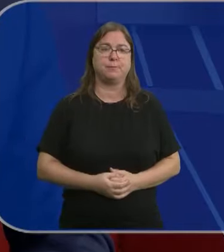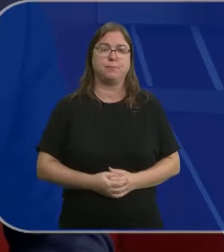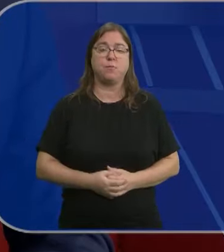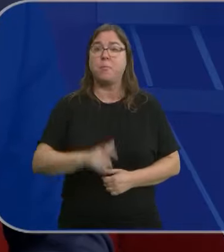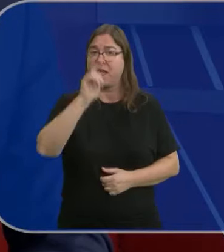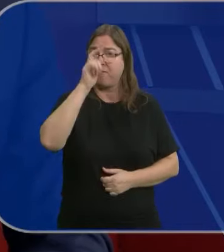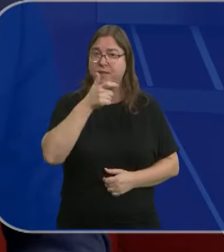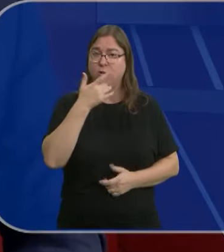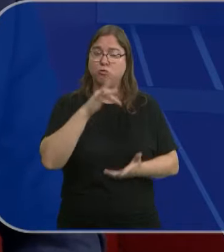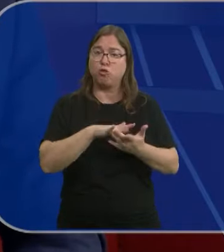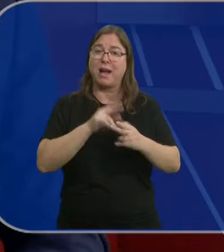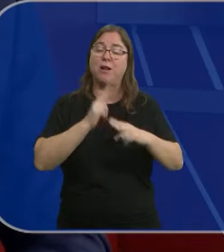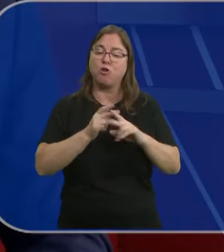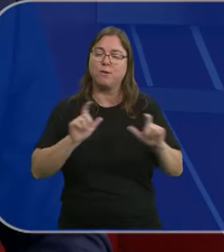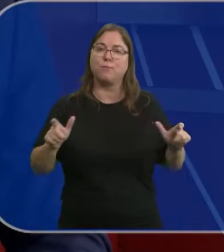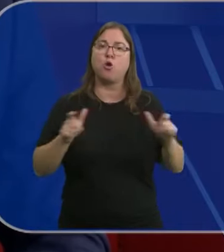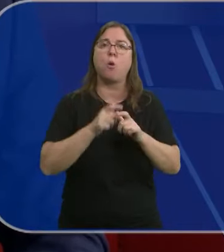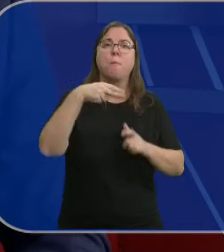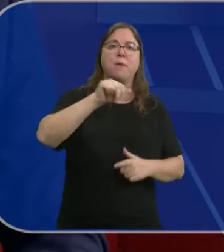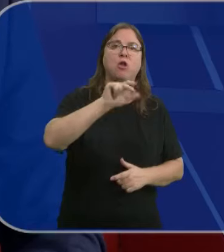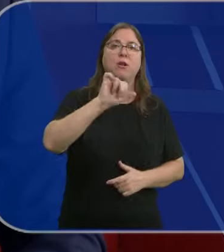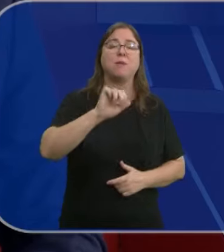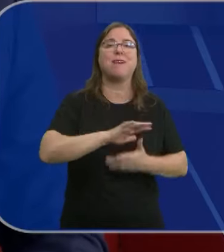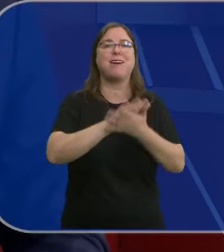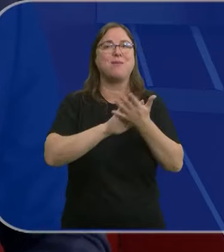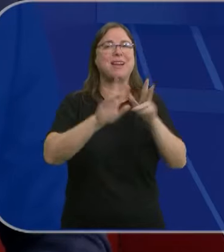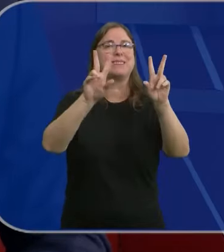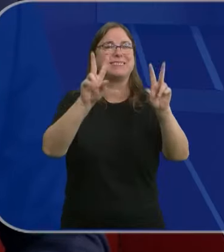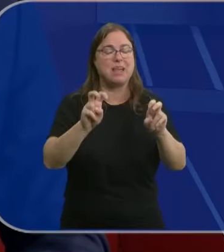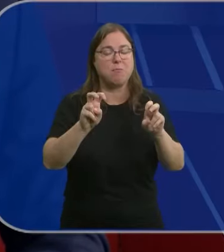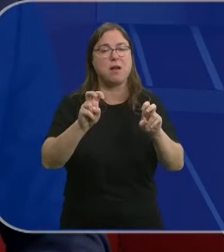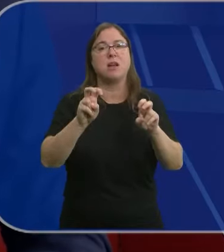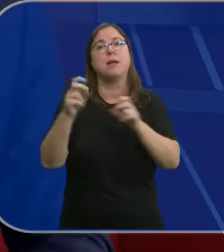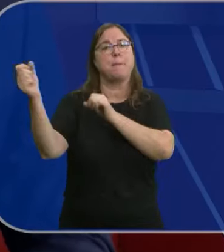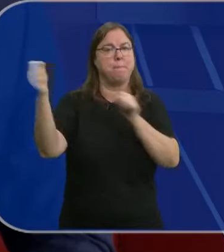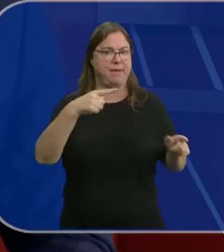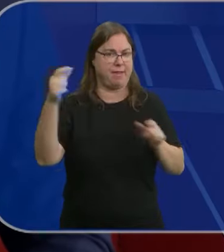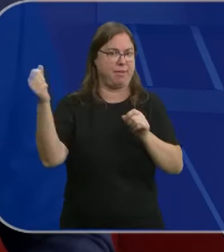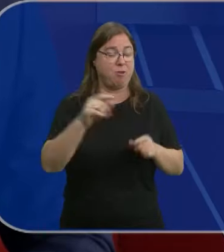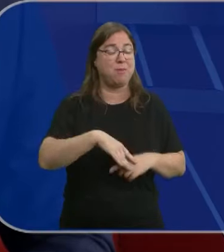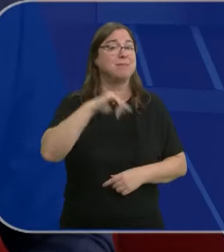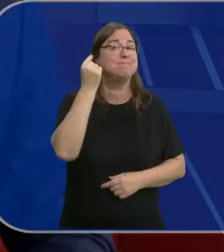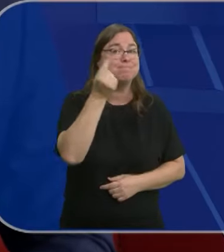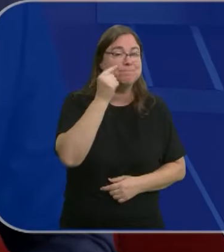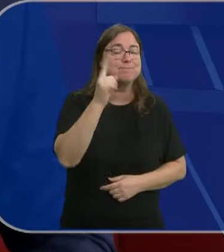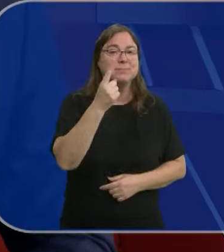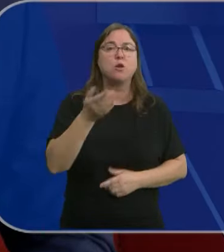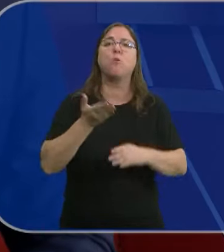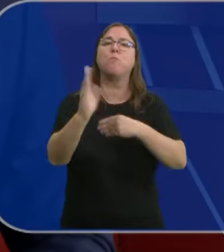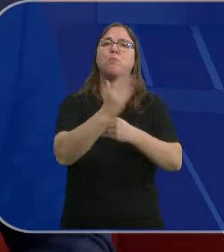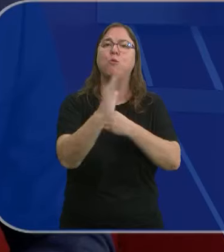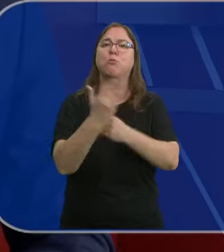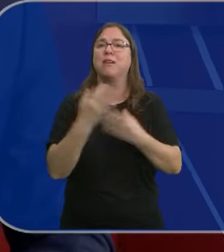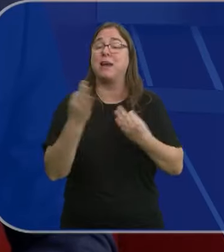Alberto Núñez Feijó se ha reunido en Roma con Giorgia Meloni para tratar el tema de la migración. Para conocer, dice de primera mano, las propuestas de la mandataria